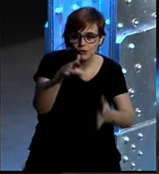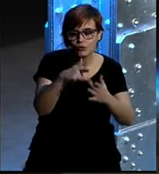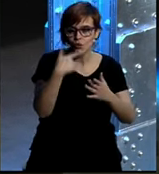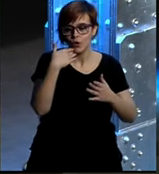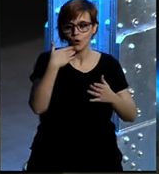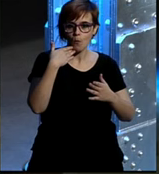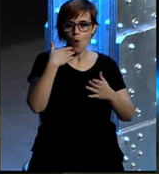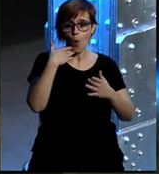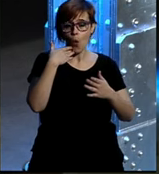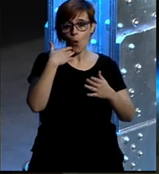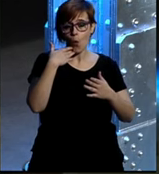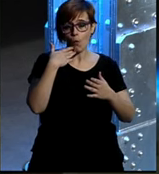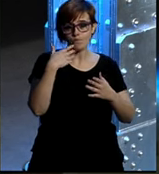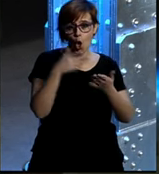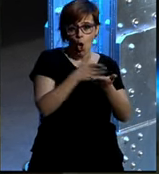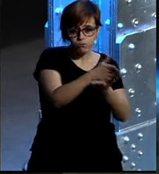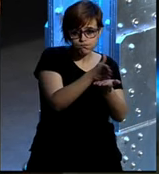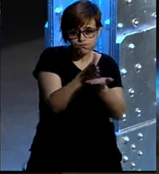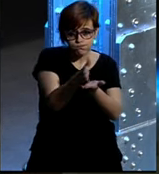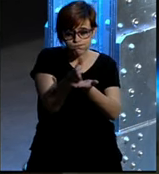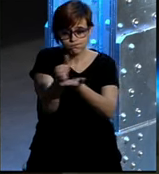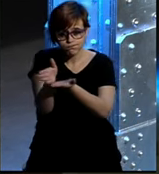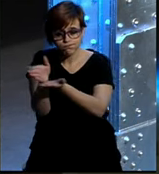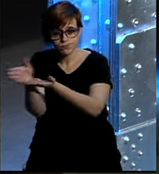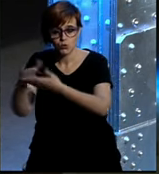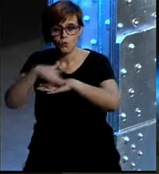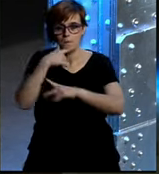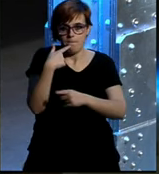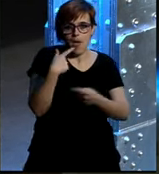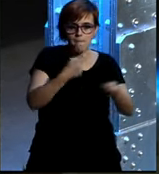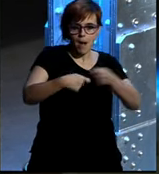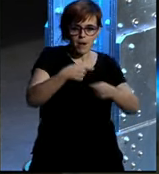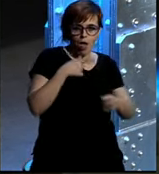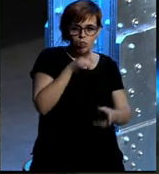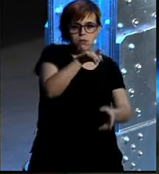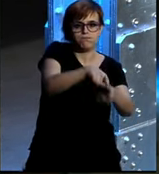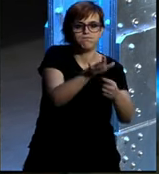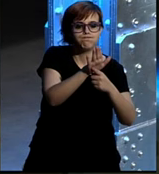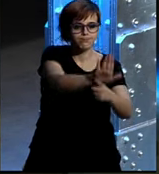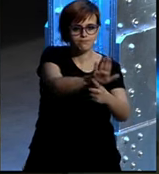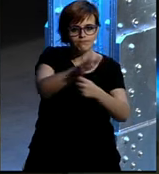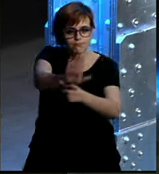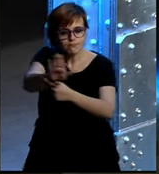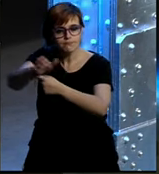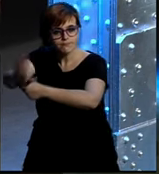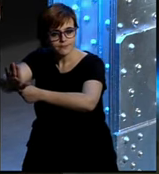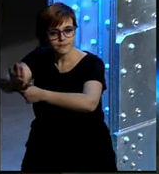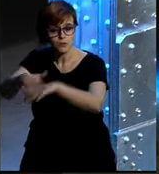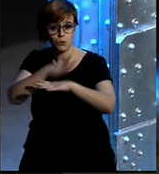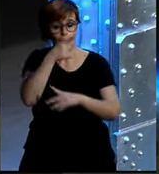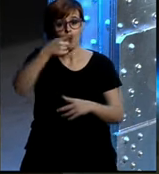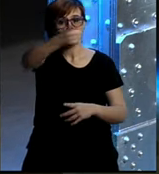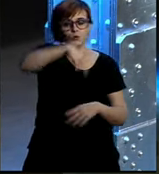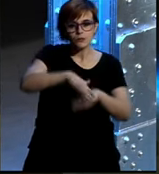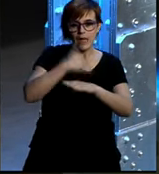ventanas si se puede utilizar la palabra ventana de mostraros al mercado y por tanto tenéis muchas más posibilidades de que alguien vea en